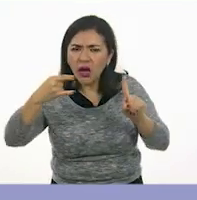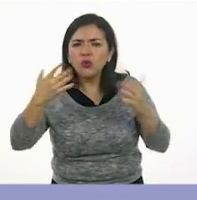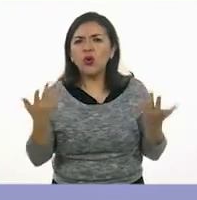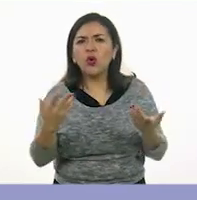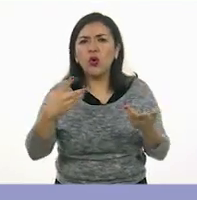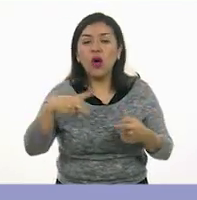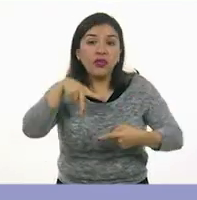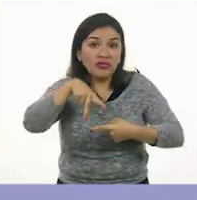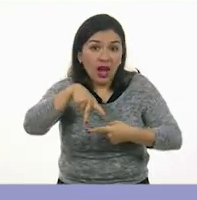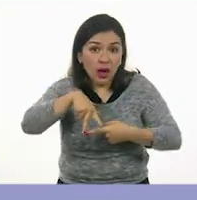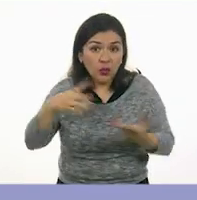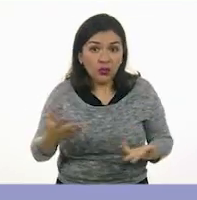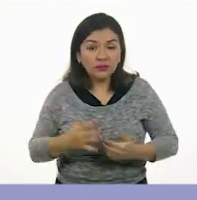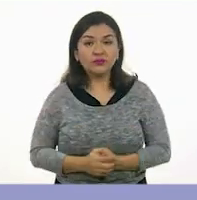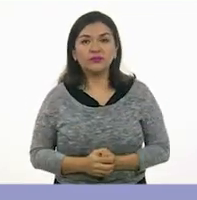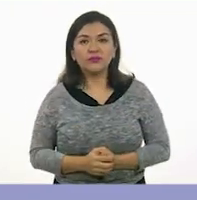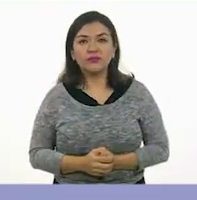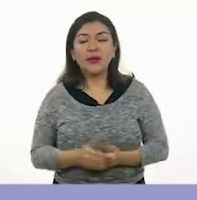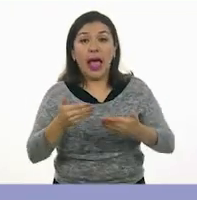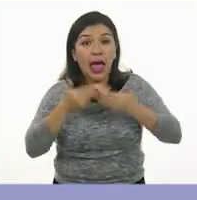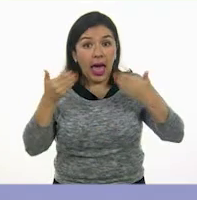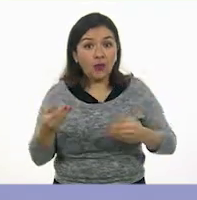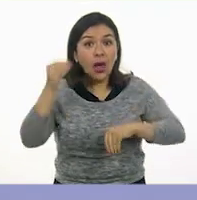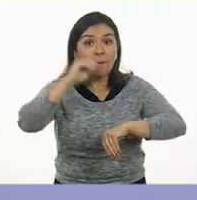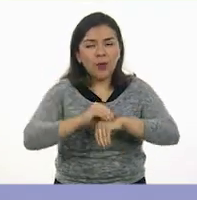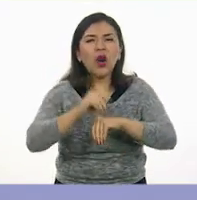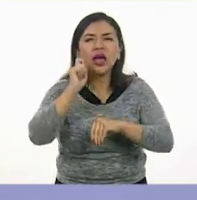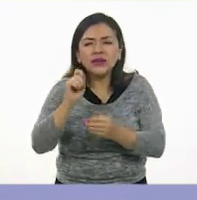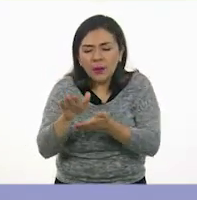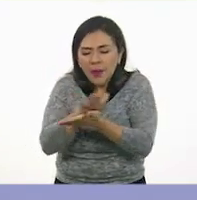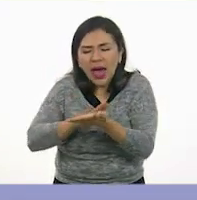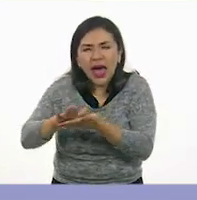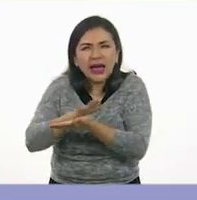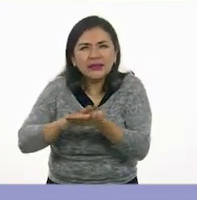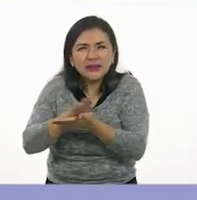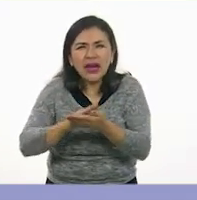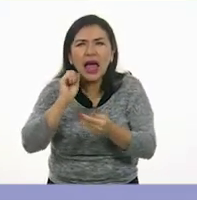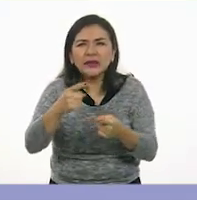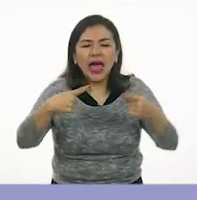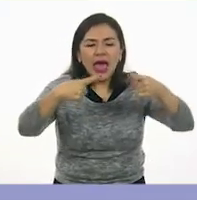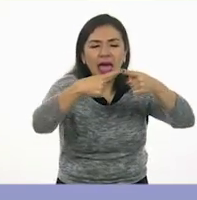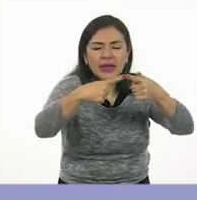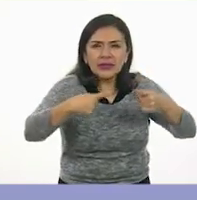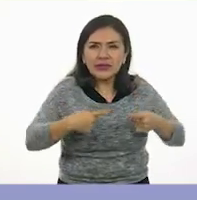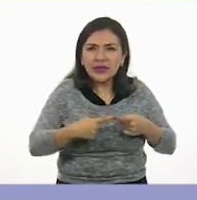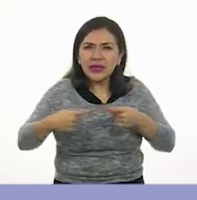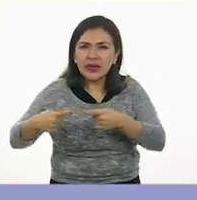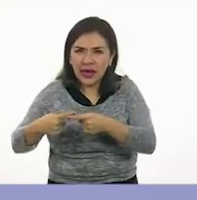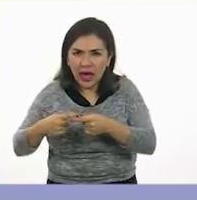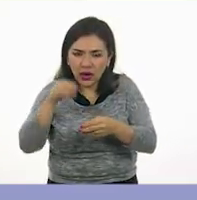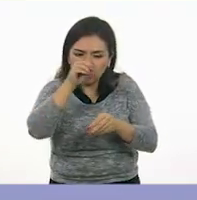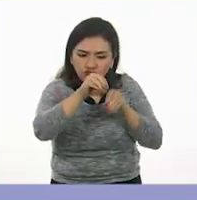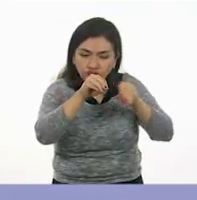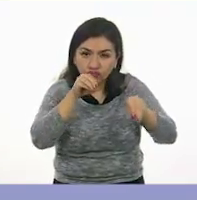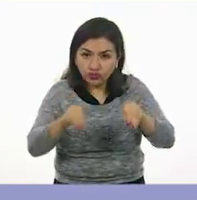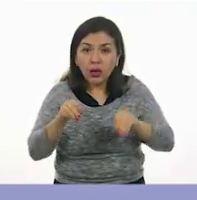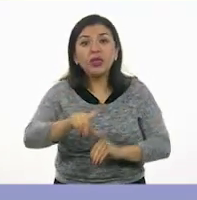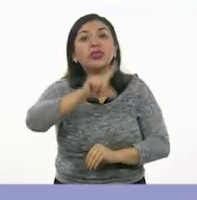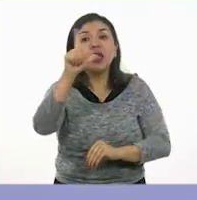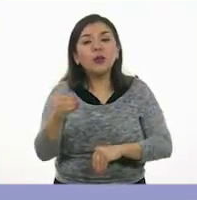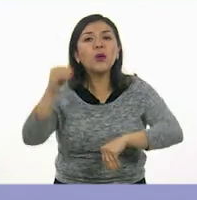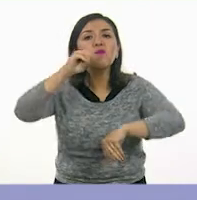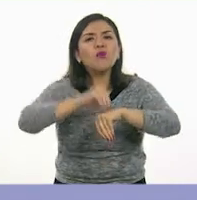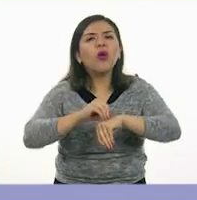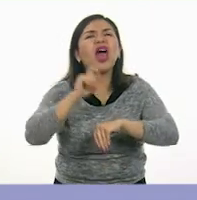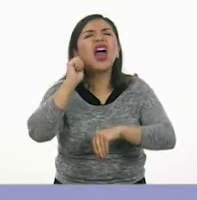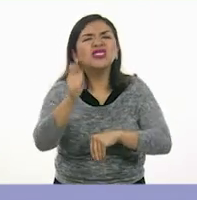o un triángulo. Ahora coloquen una bolita de plastilina en cada uno de los vértices de la figura. Enseguida pongan un